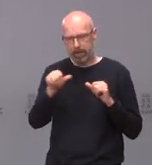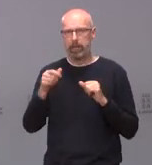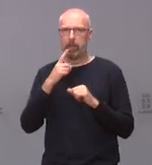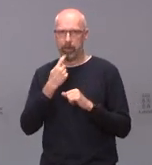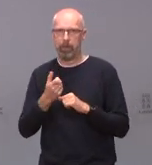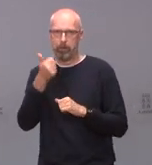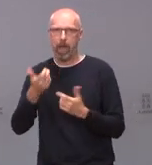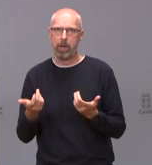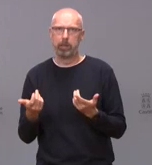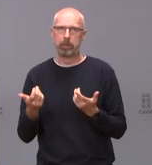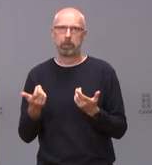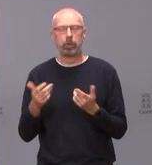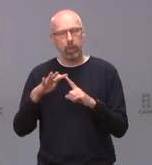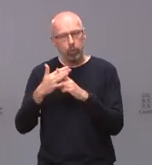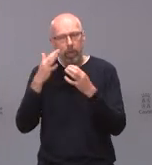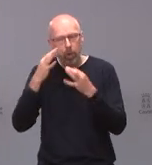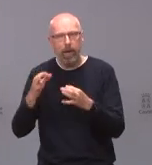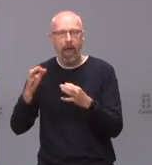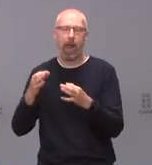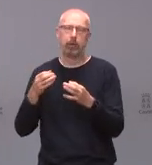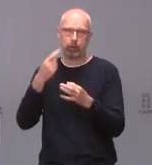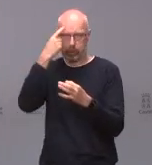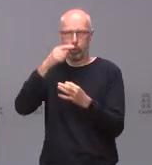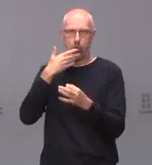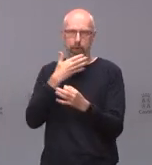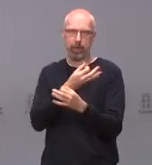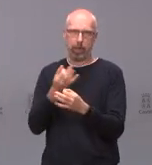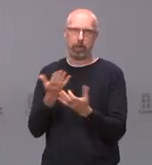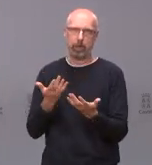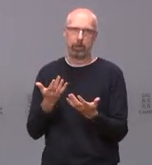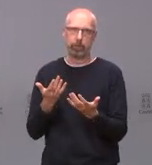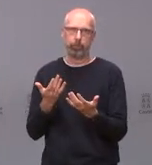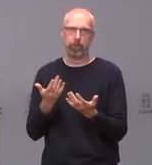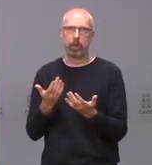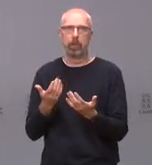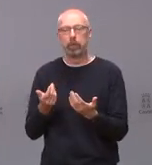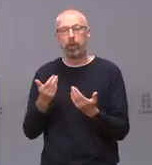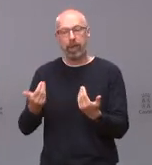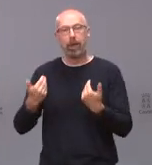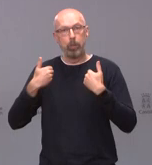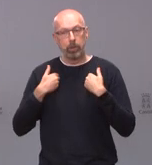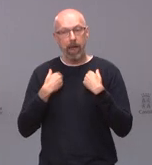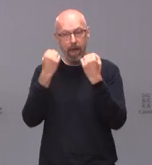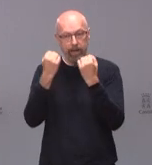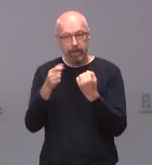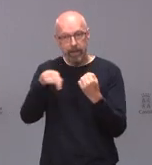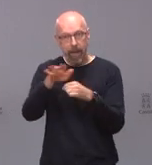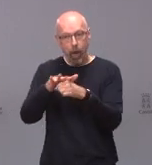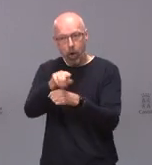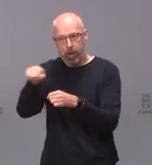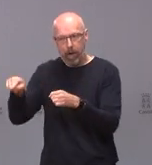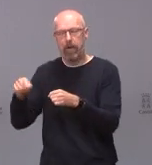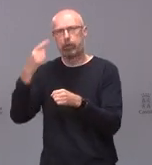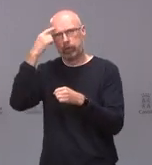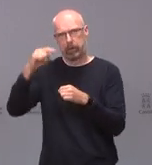ese realismo y descansa en la responsabilidad que sin duda ninguna tienen las entidades locales titulares de la competencia que van a hacer todo lo posible para